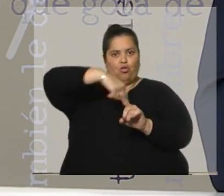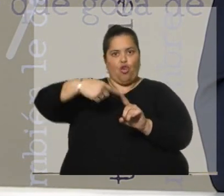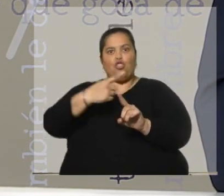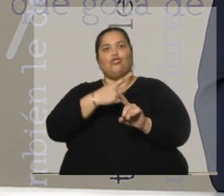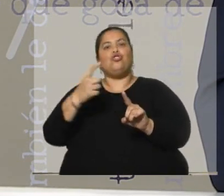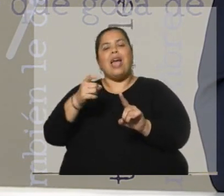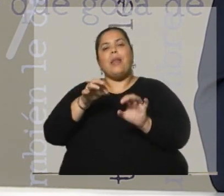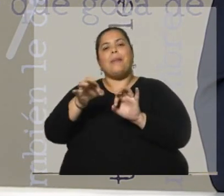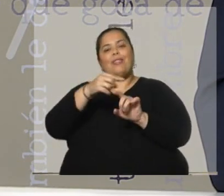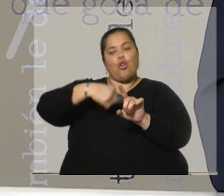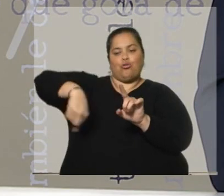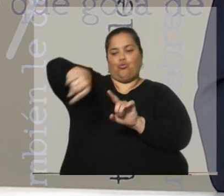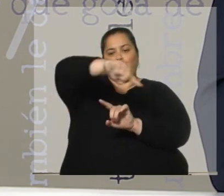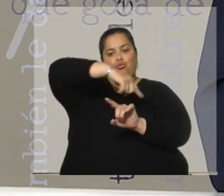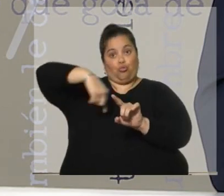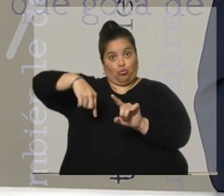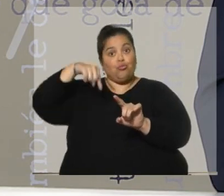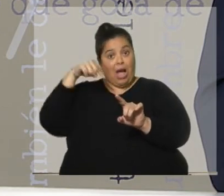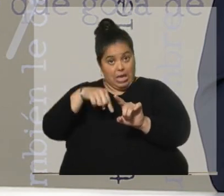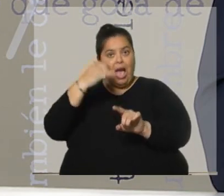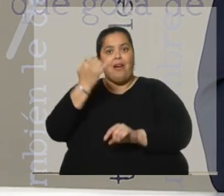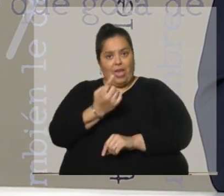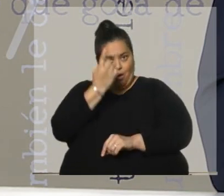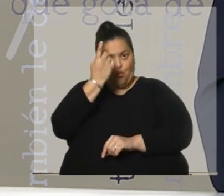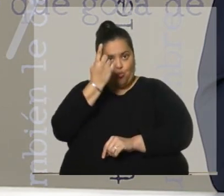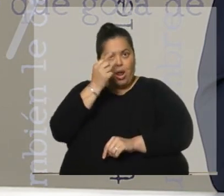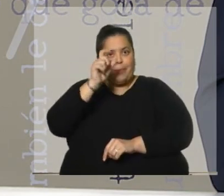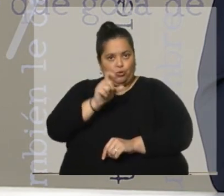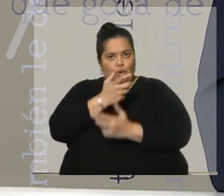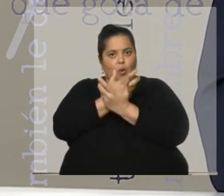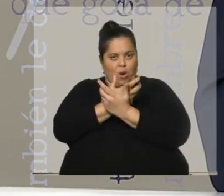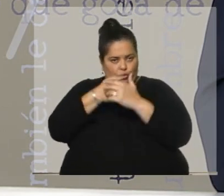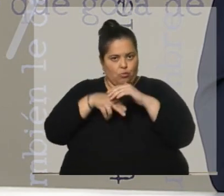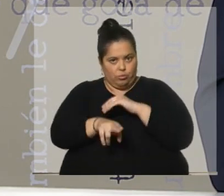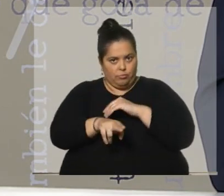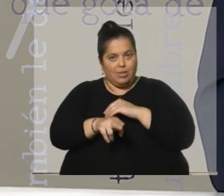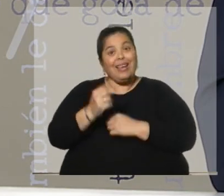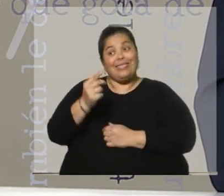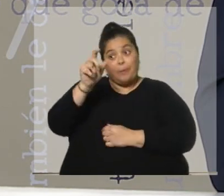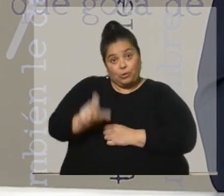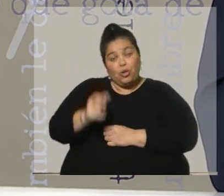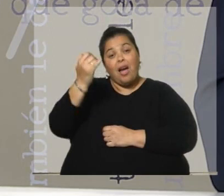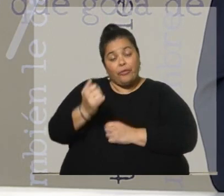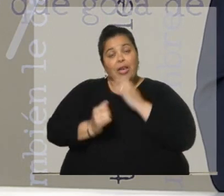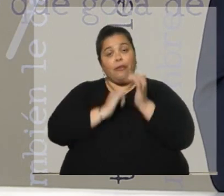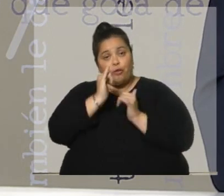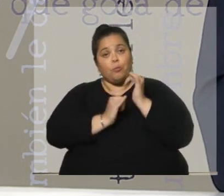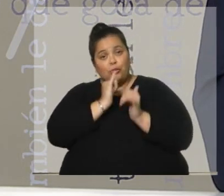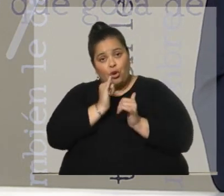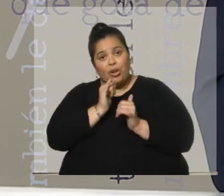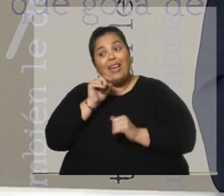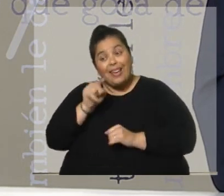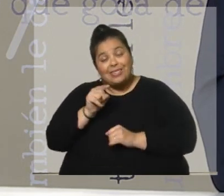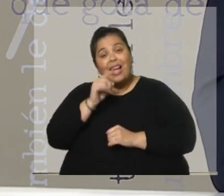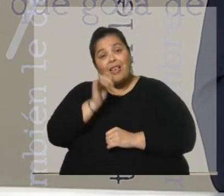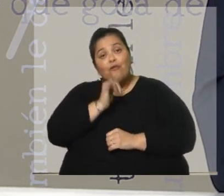clandestina. Y esa persona, que también pasó en el caso de la Fuerza Aérea y demás, tenía información. Y yo digo, ¿esa información la mantuvo en